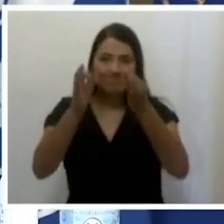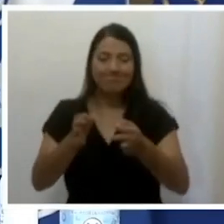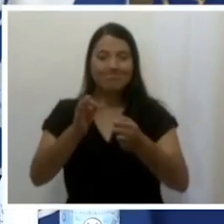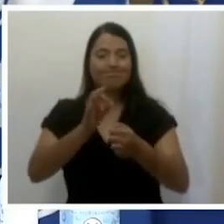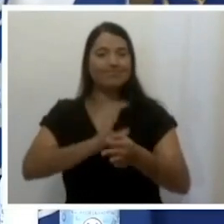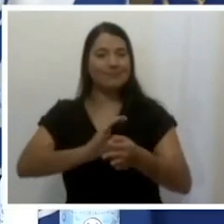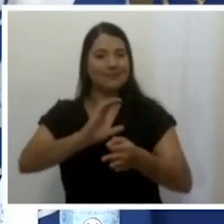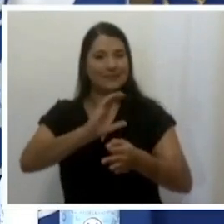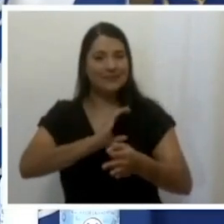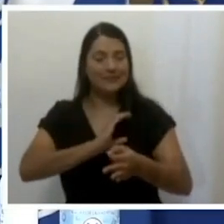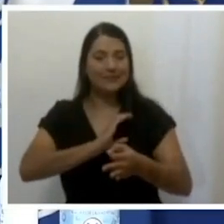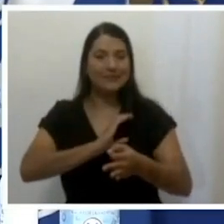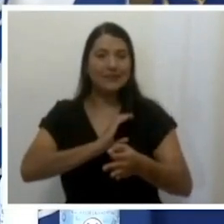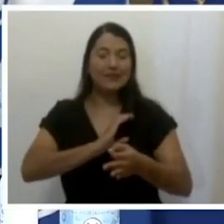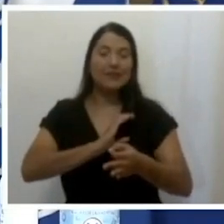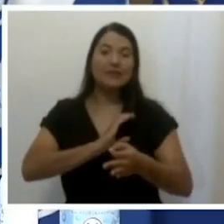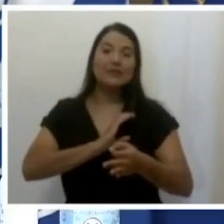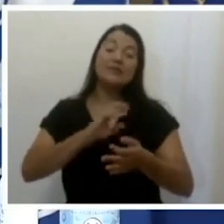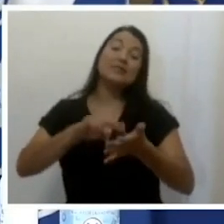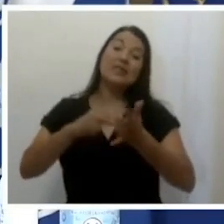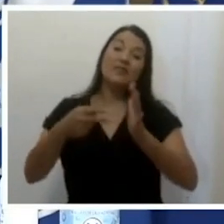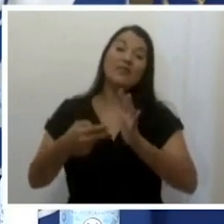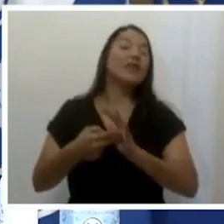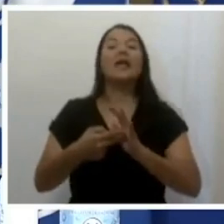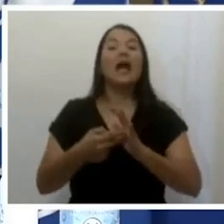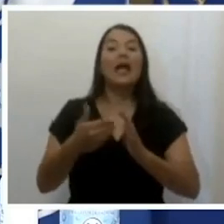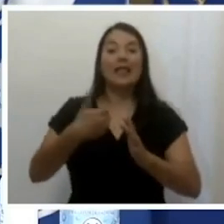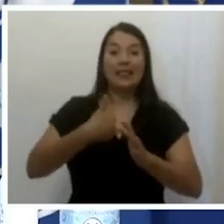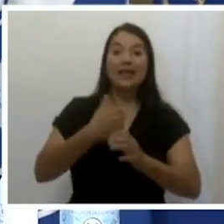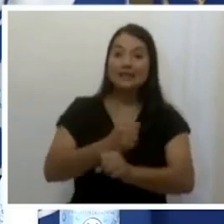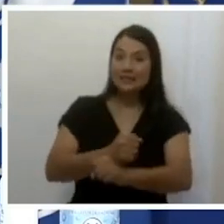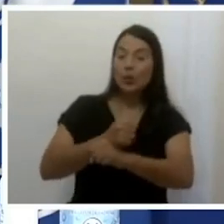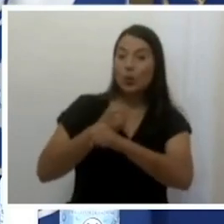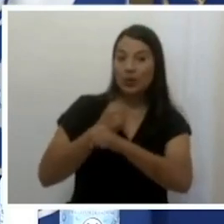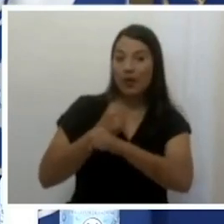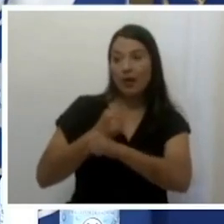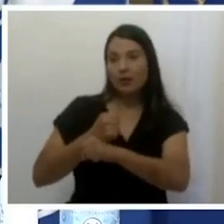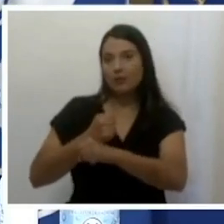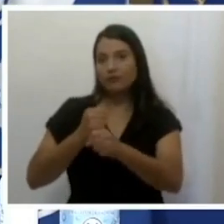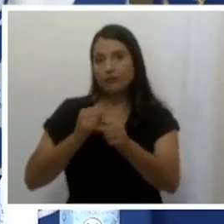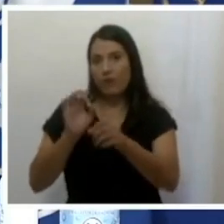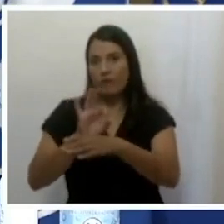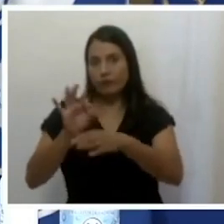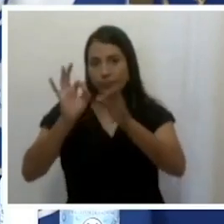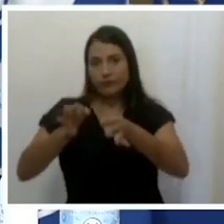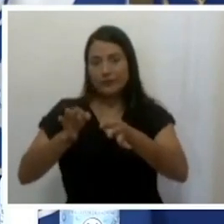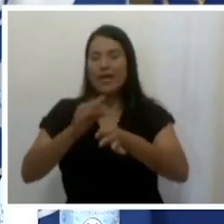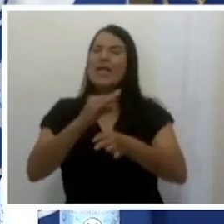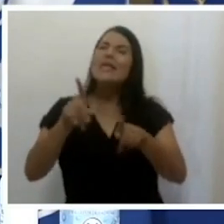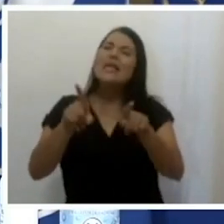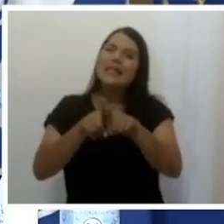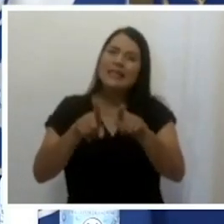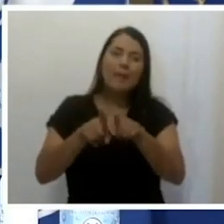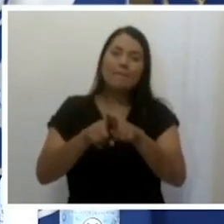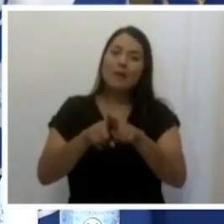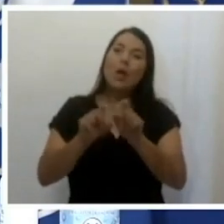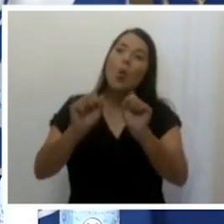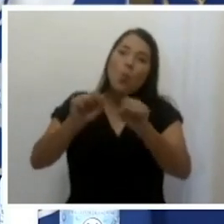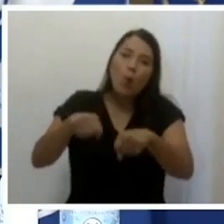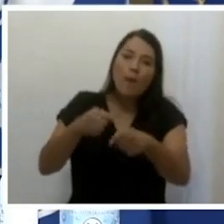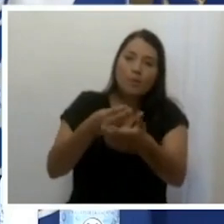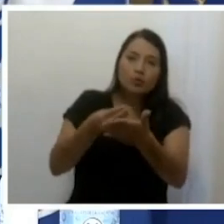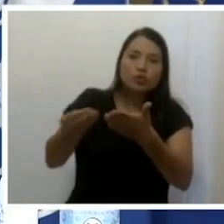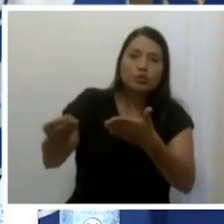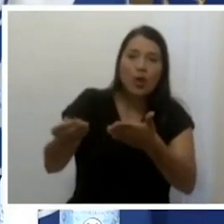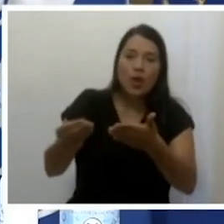eficiente, o sea, que tenga eficacia y seguridad, y que además está disponible en un tiempo razonable, porque